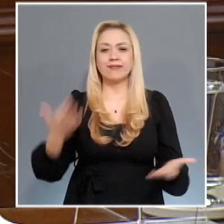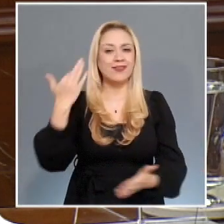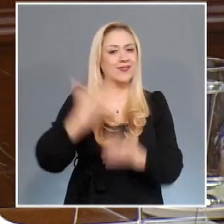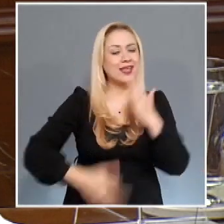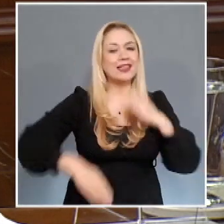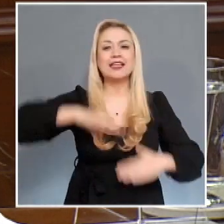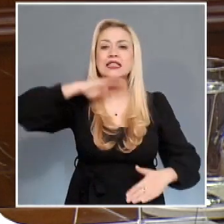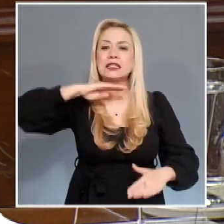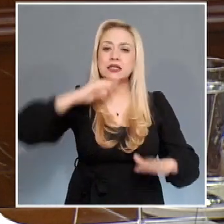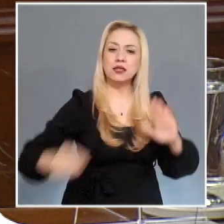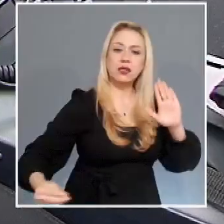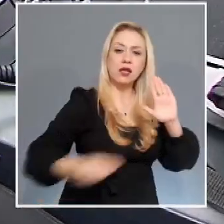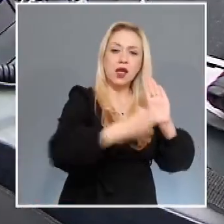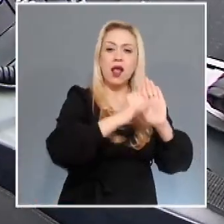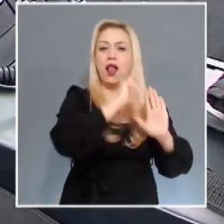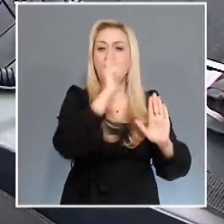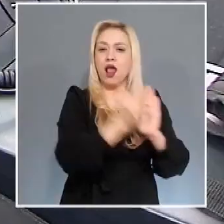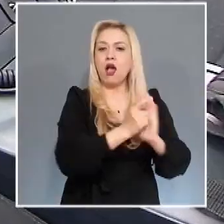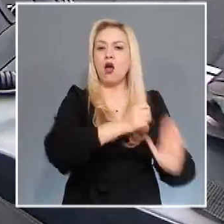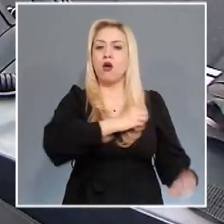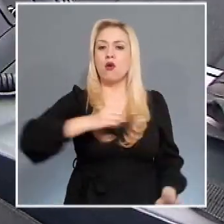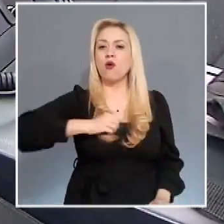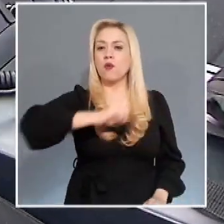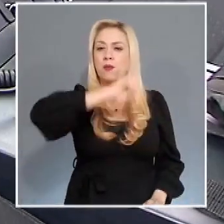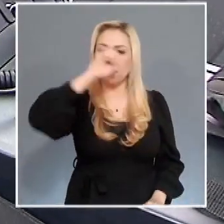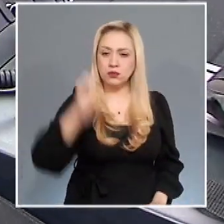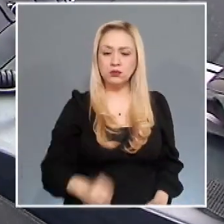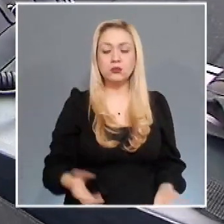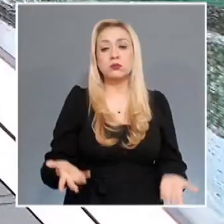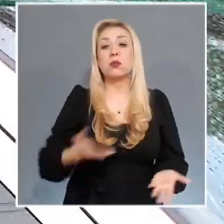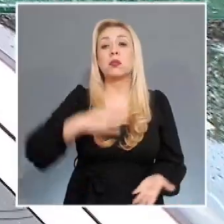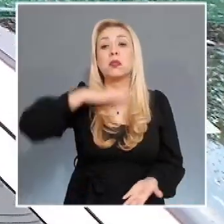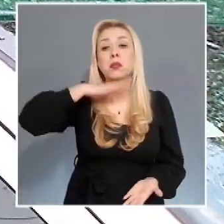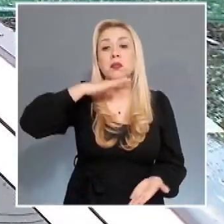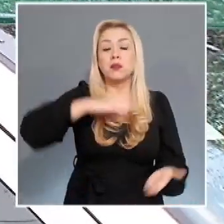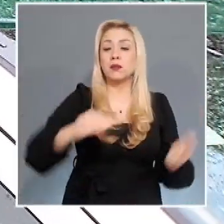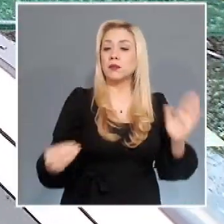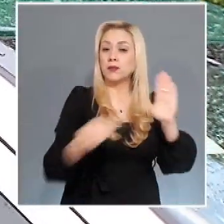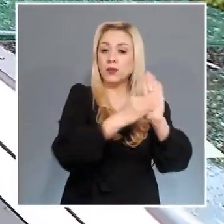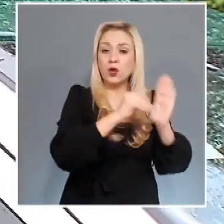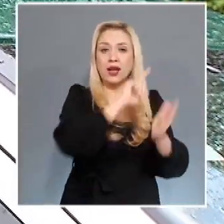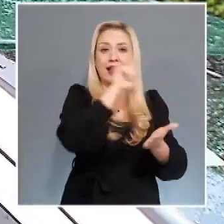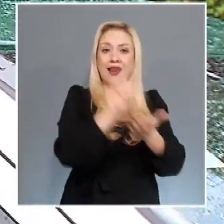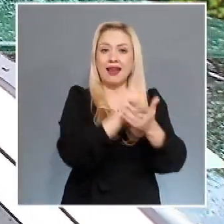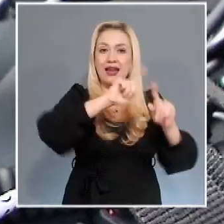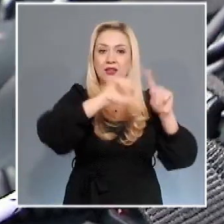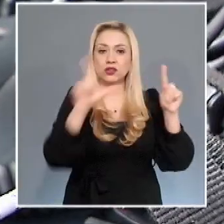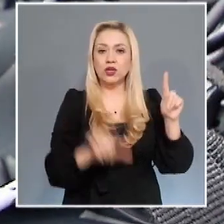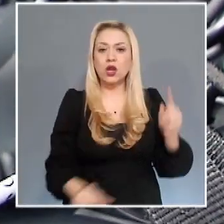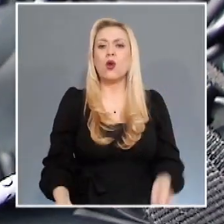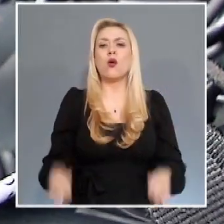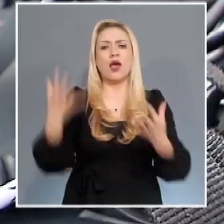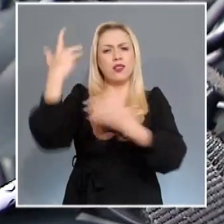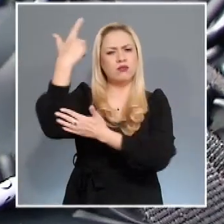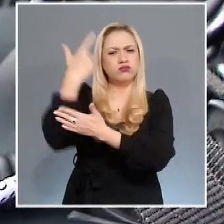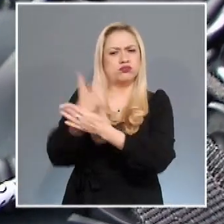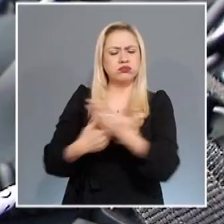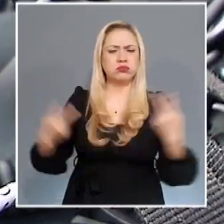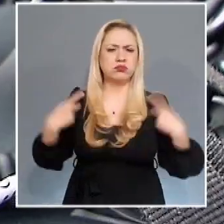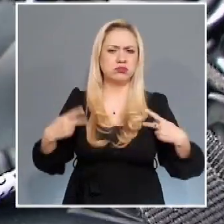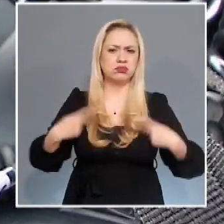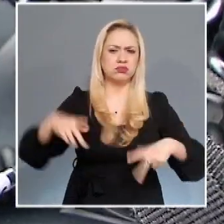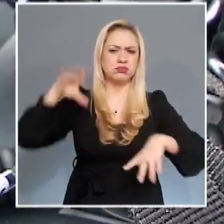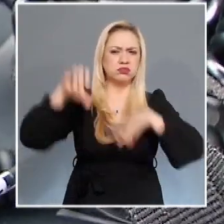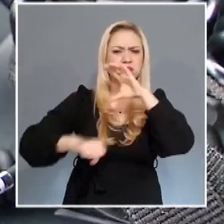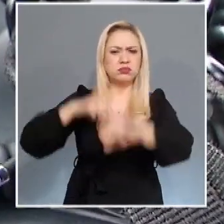de ejercicio obligatorio al no prever en la Ley Nacional del Registro de Detenciones las acciones que el personal